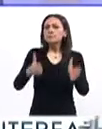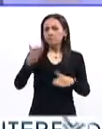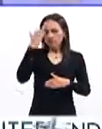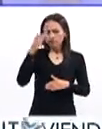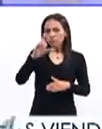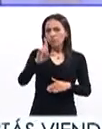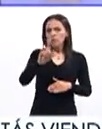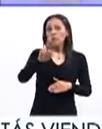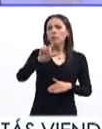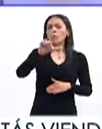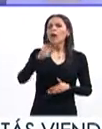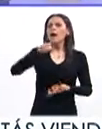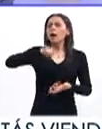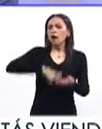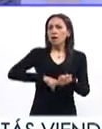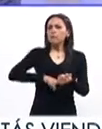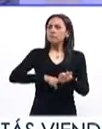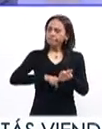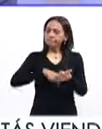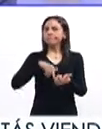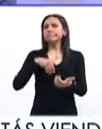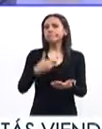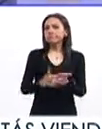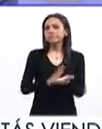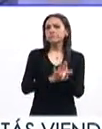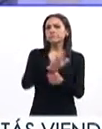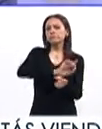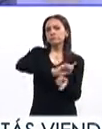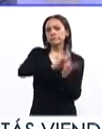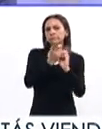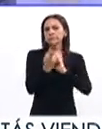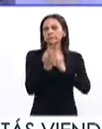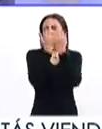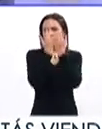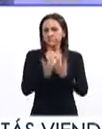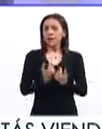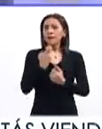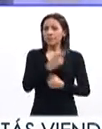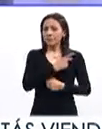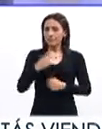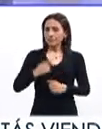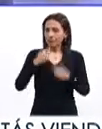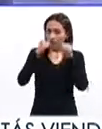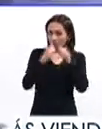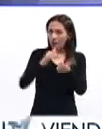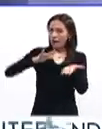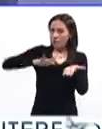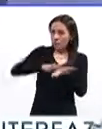importante depresión que tiene que ser asistida, ¿no? Y ahí es donde uno se tiene que dar cuenta.